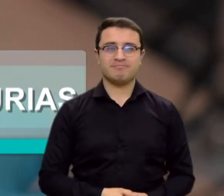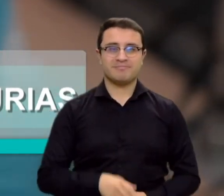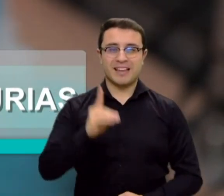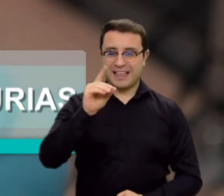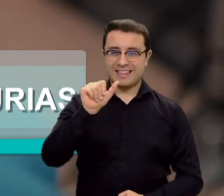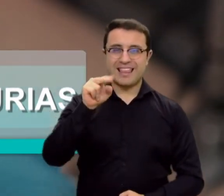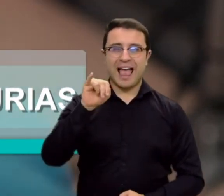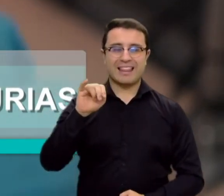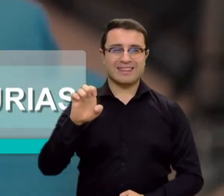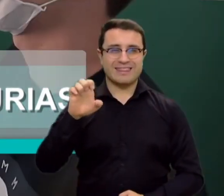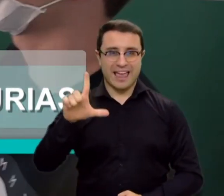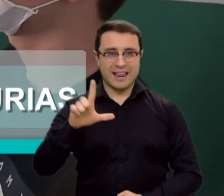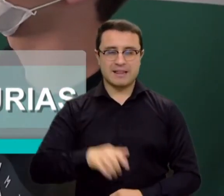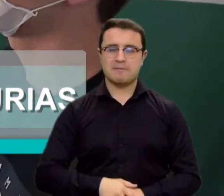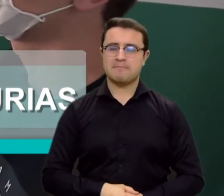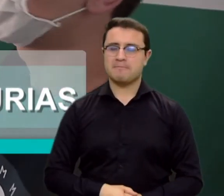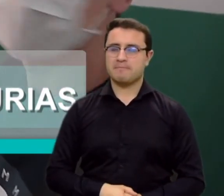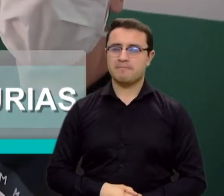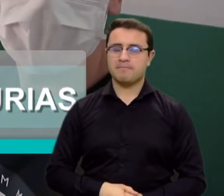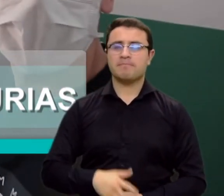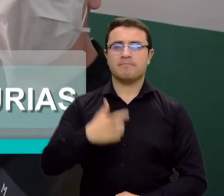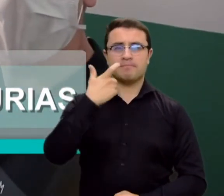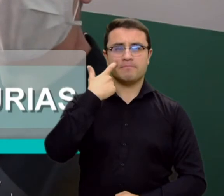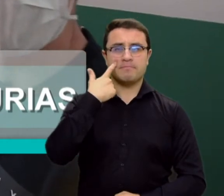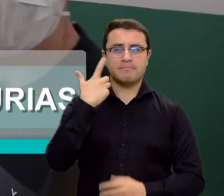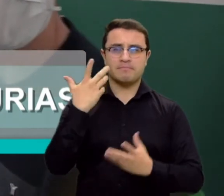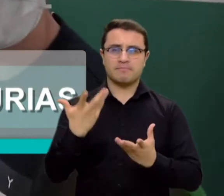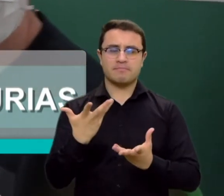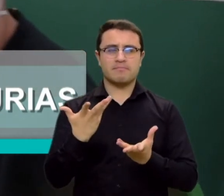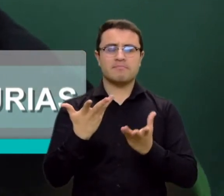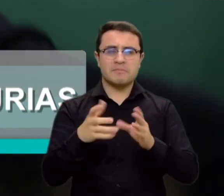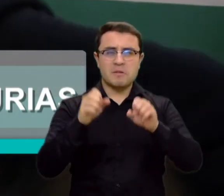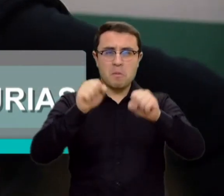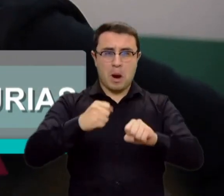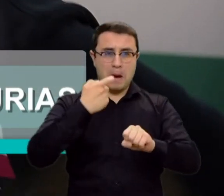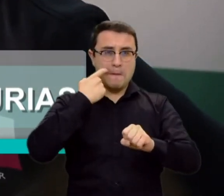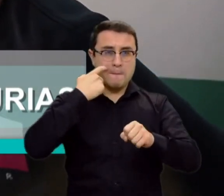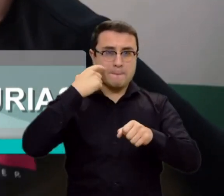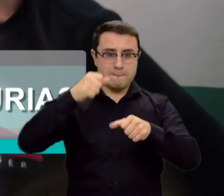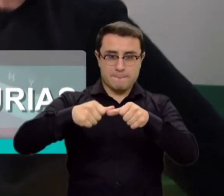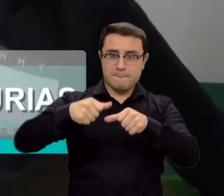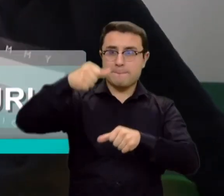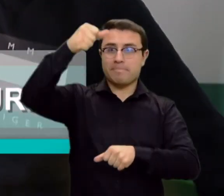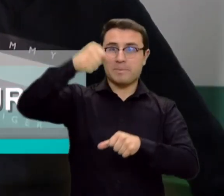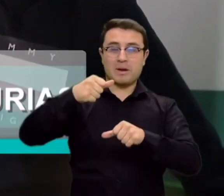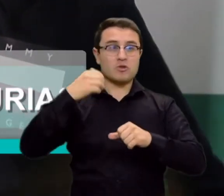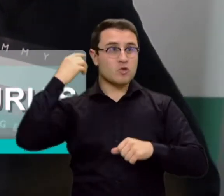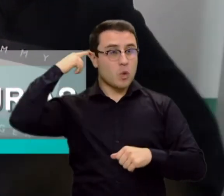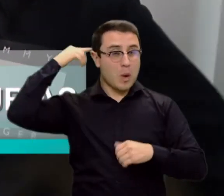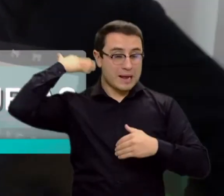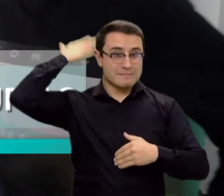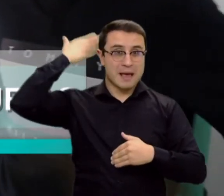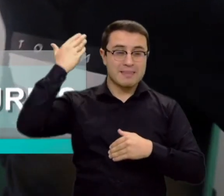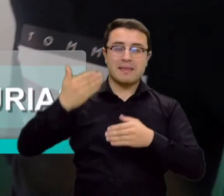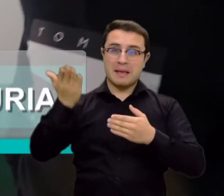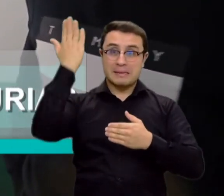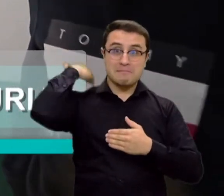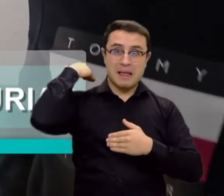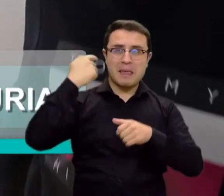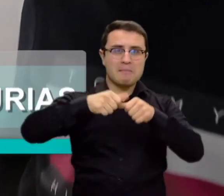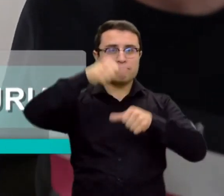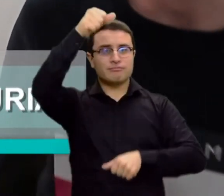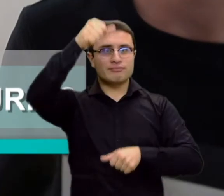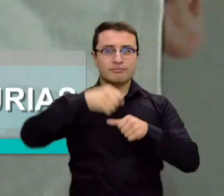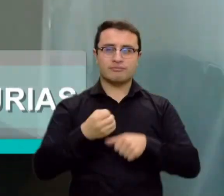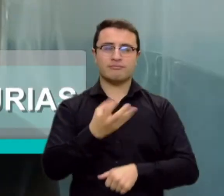Daniel Cadávit Vidal. Pues mira, por favor, le dije que en detrás te pones de espalda, pones la mano encima de tu carita y te miramos